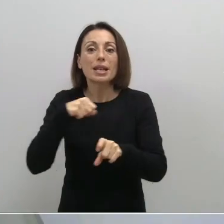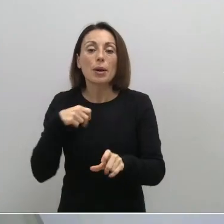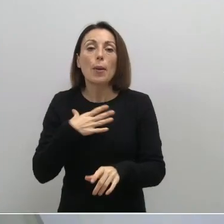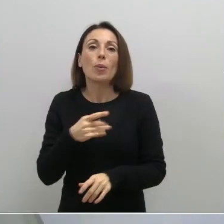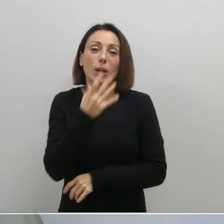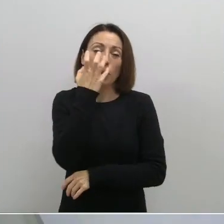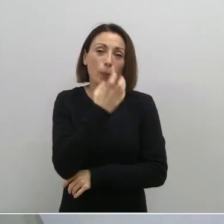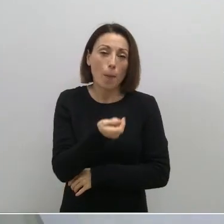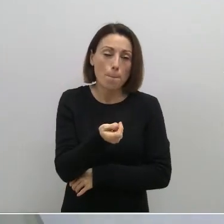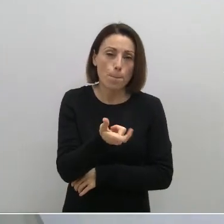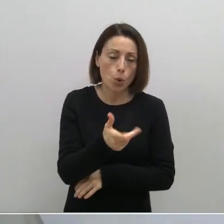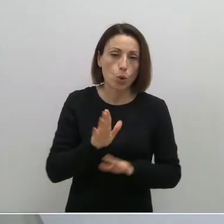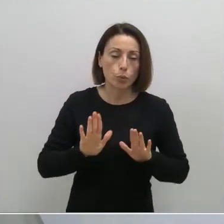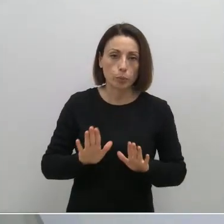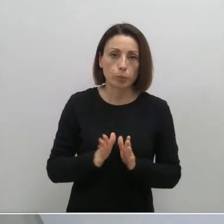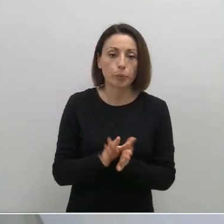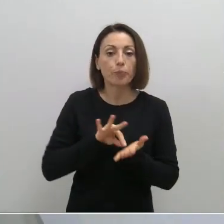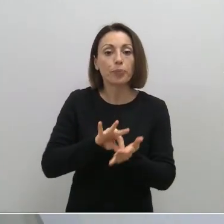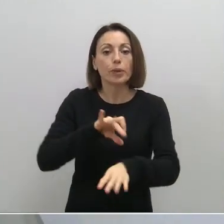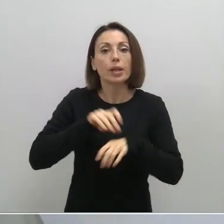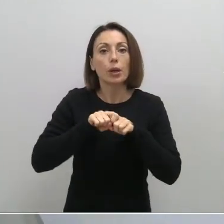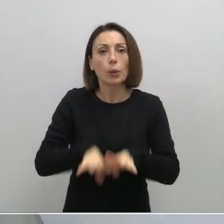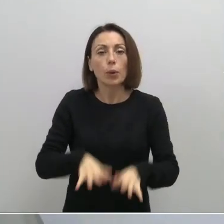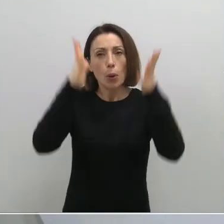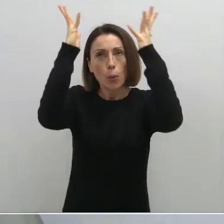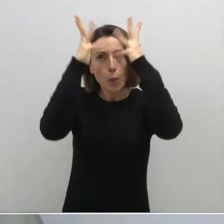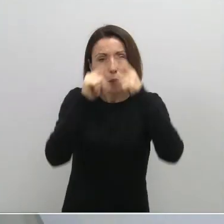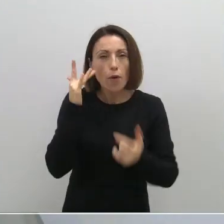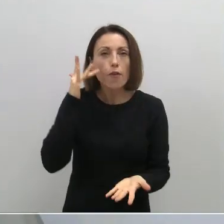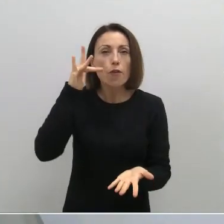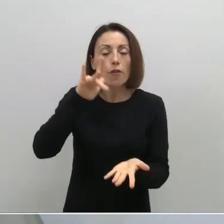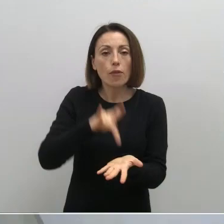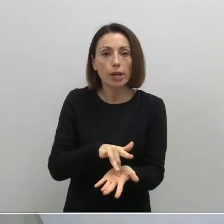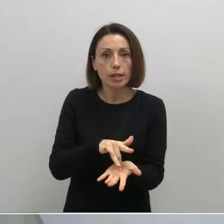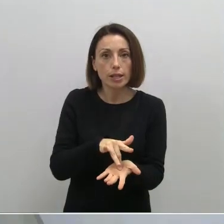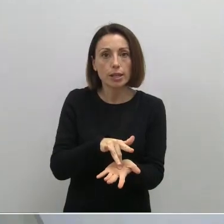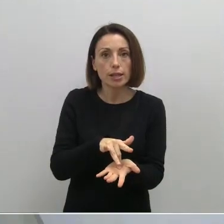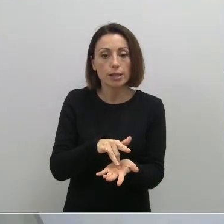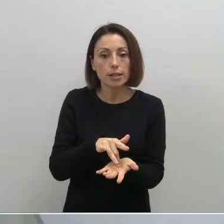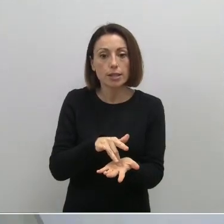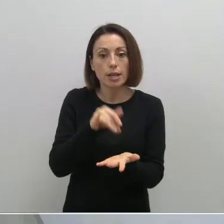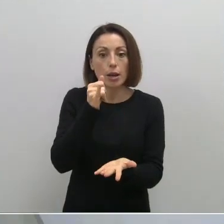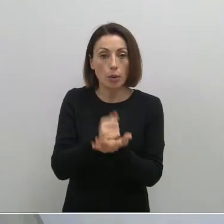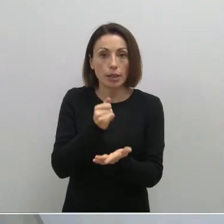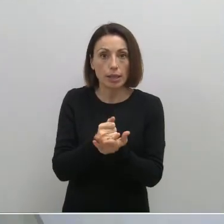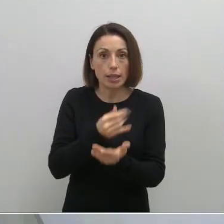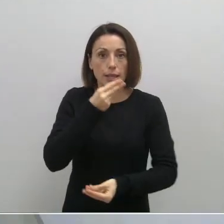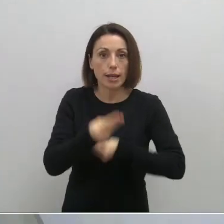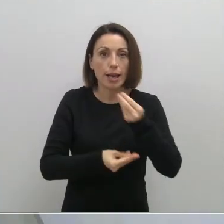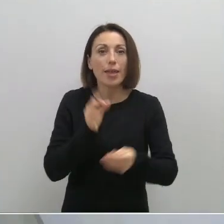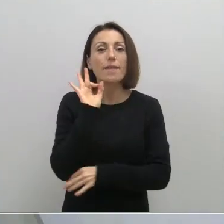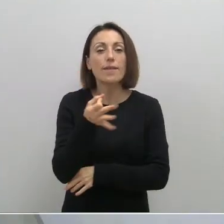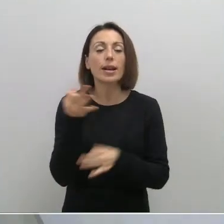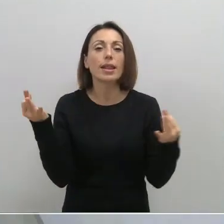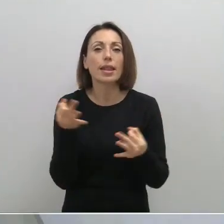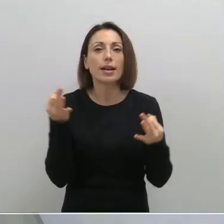un cierto retraso. Aunque el servicio de epidemiología los computa en la fecha en la que son realizados los test, lo que es cierto